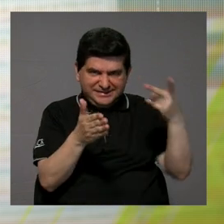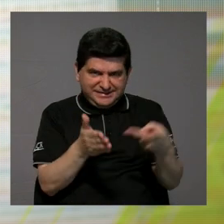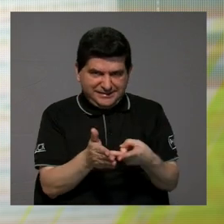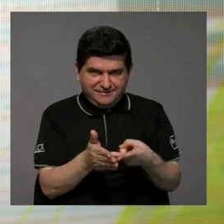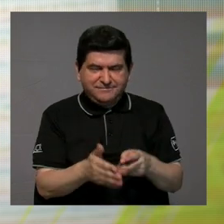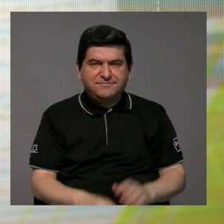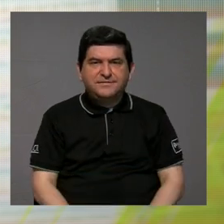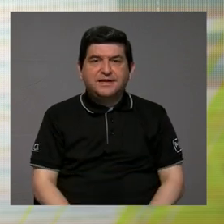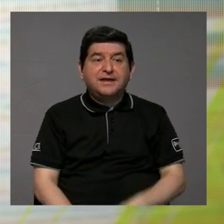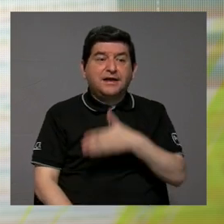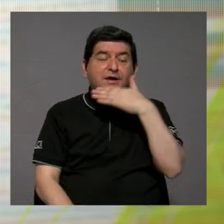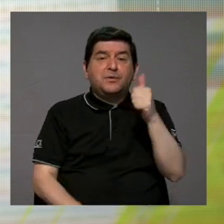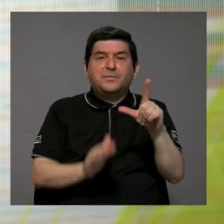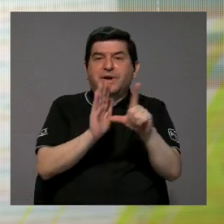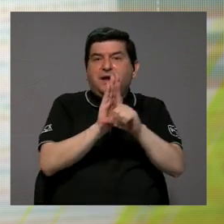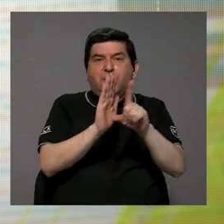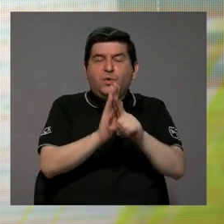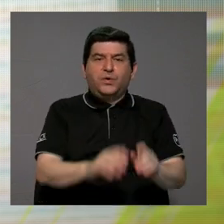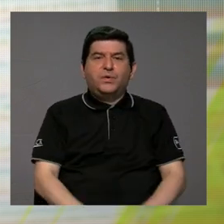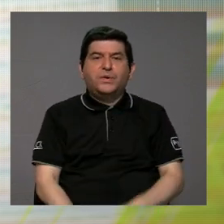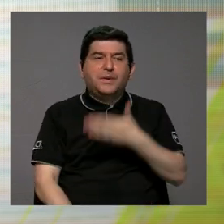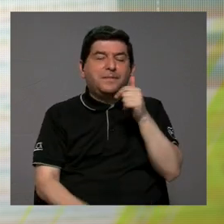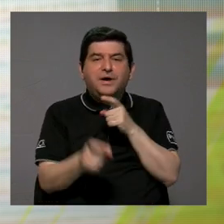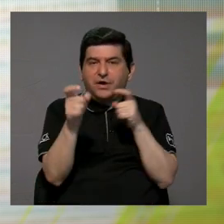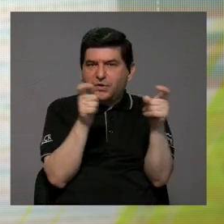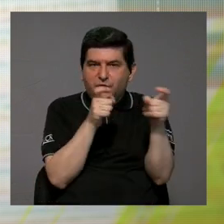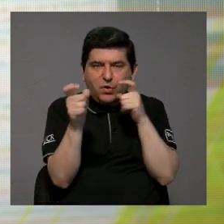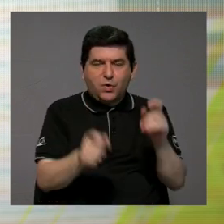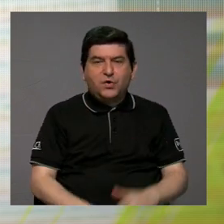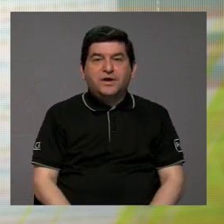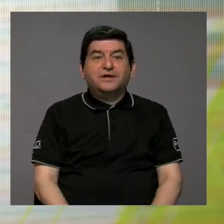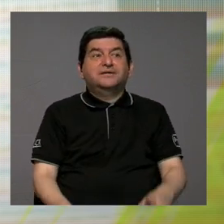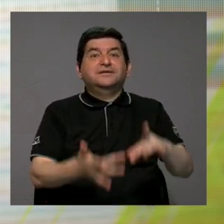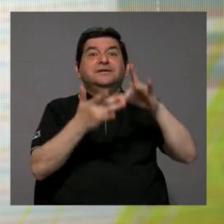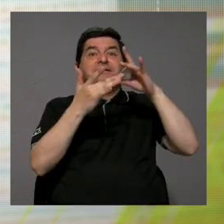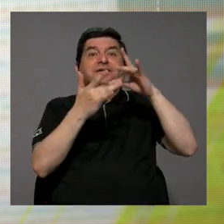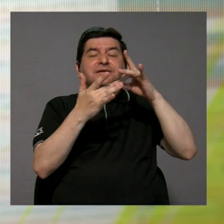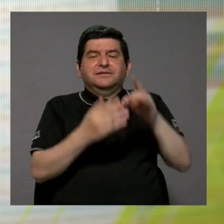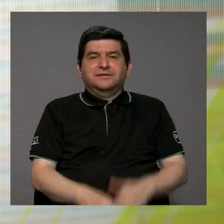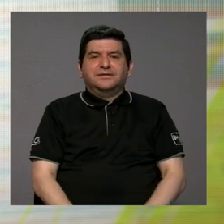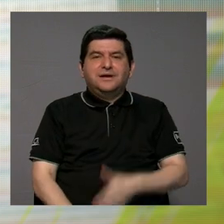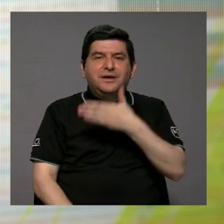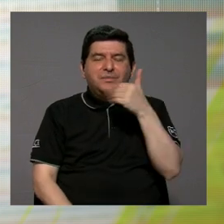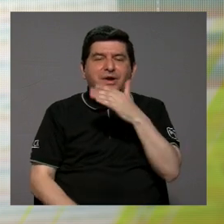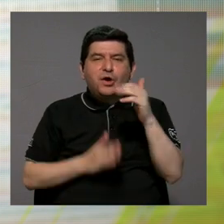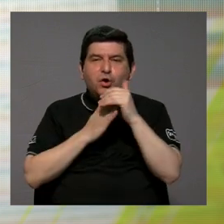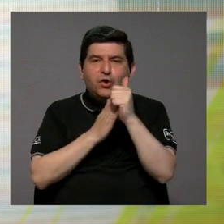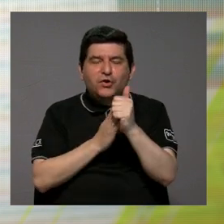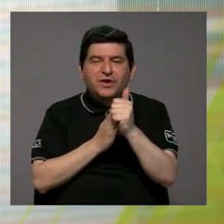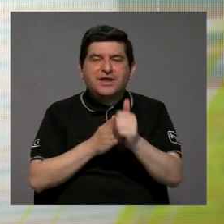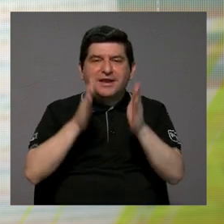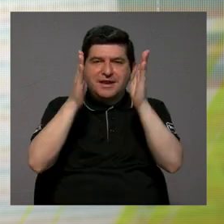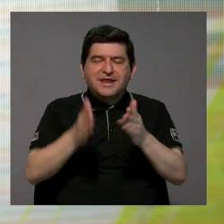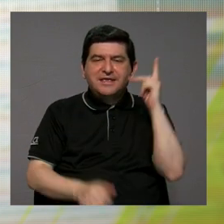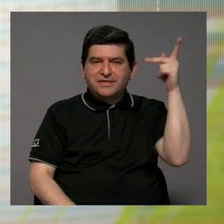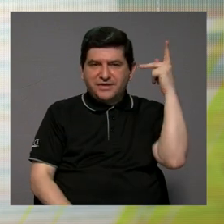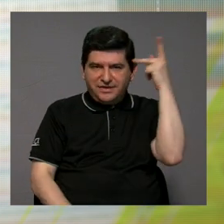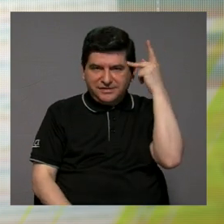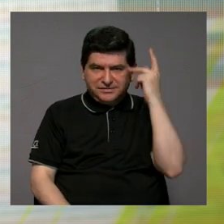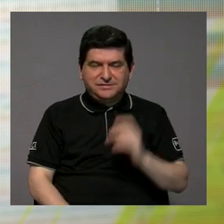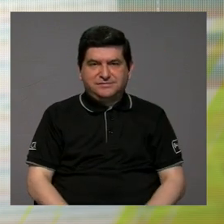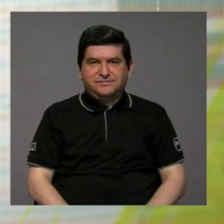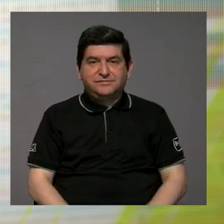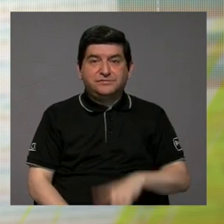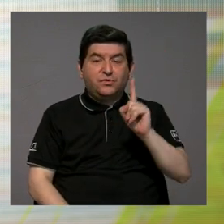como decía antes, en mejor legislación, en mejor control. Y sobre todo, en más y mejores liderazgos políticos. Porque en el